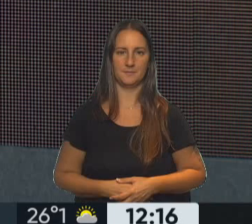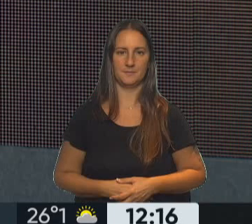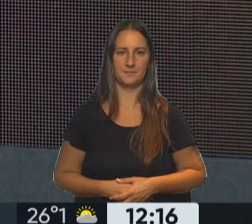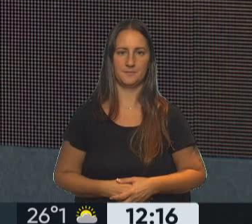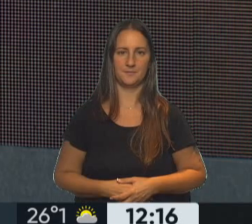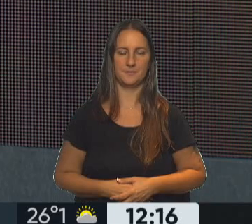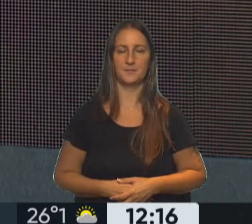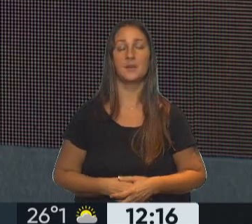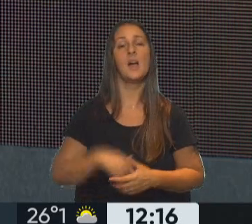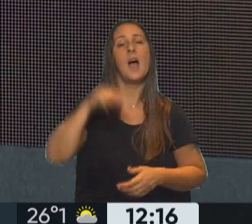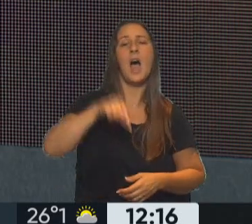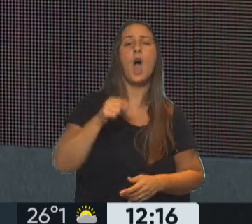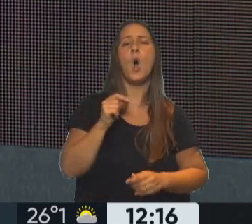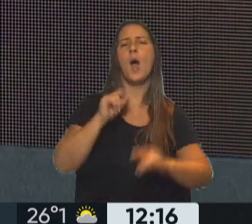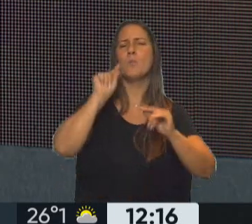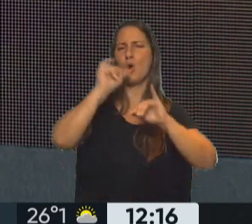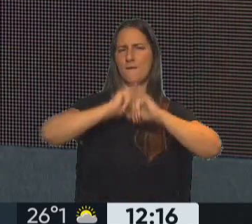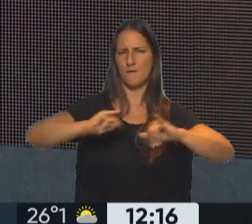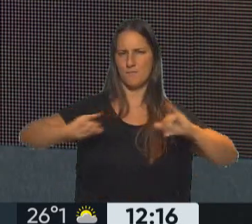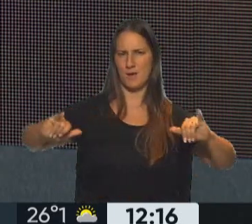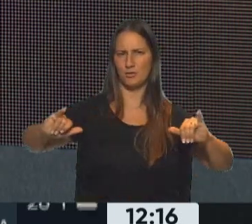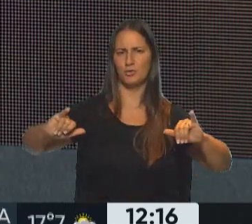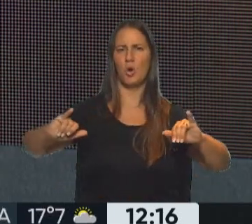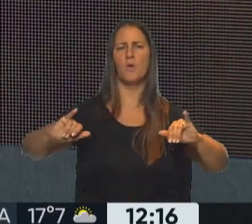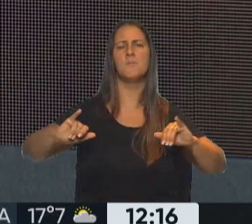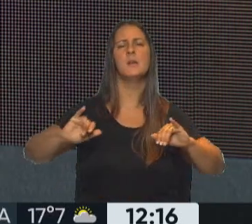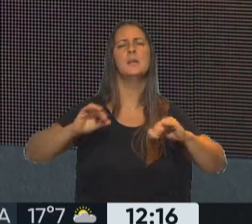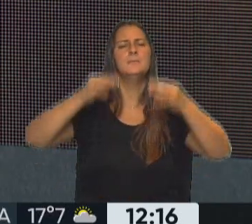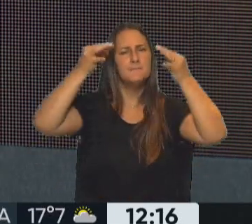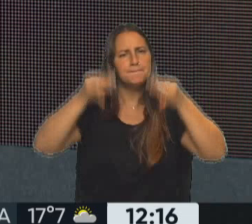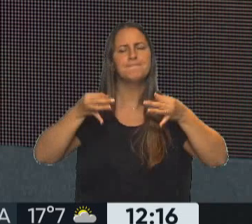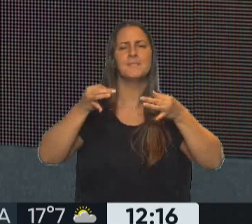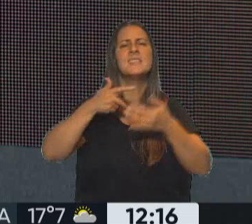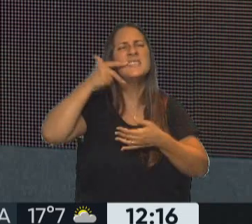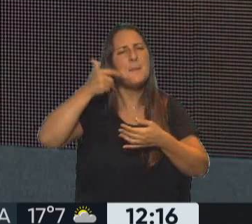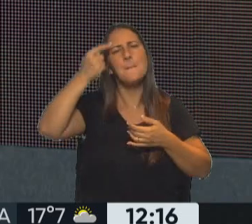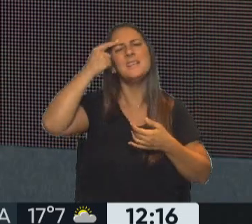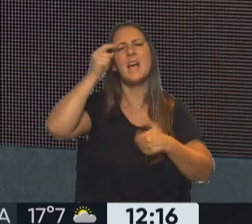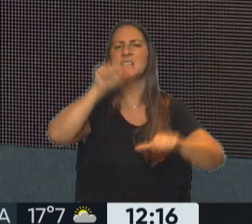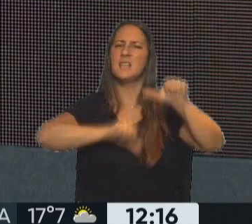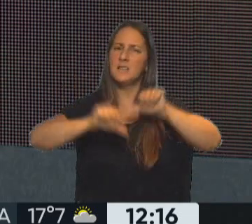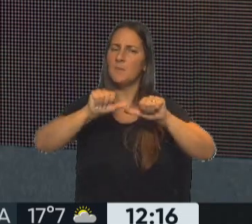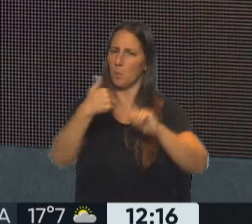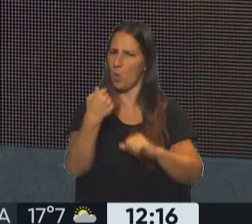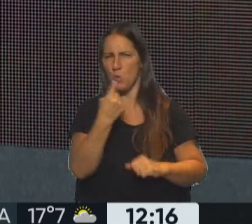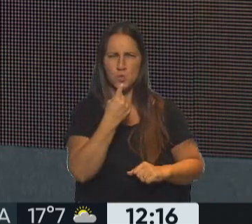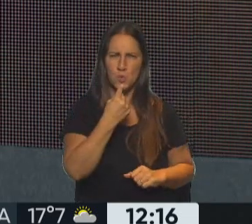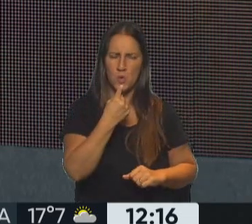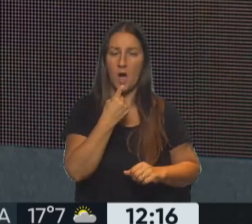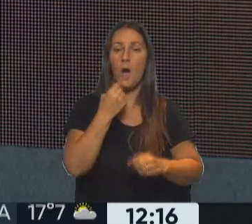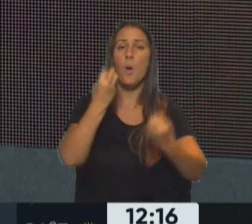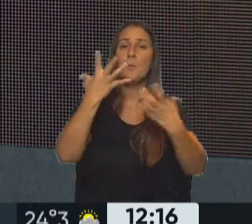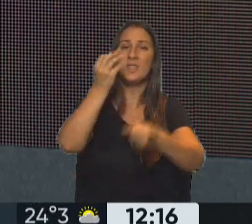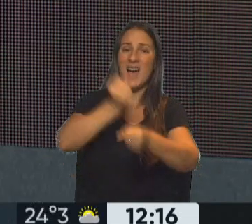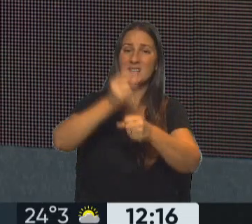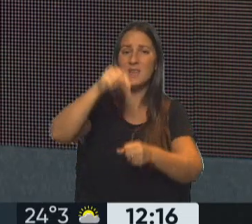Vamos a compartir algunos datos que sin ninguna base científica yo me atrevo a cuestionar, o por lo menos a poner en duda, porque hasta este momento